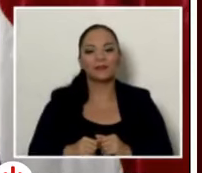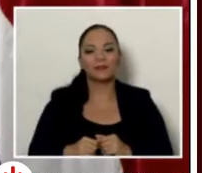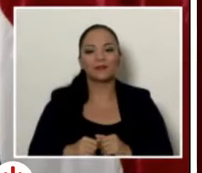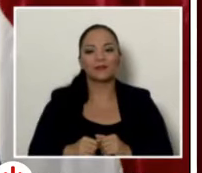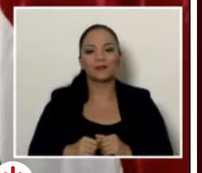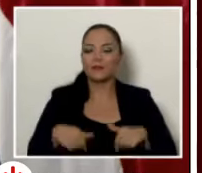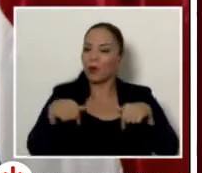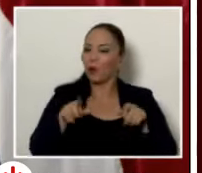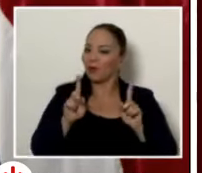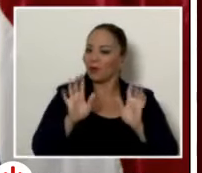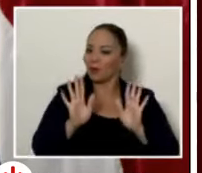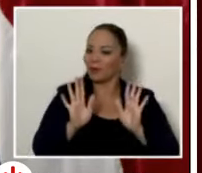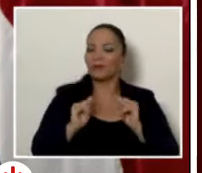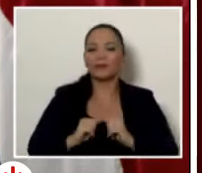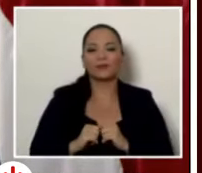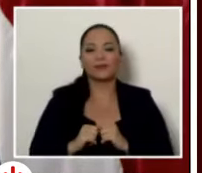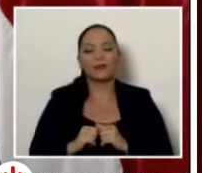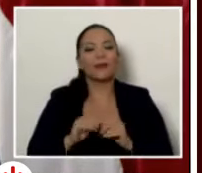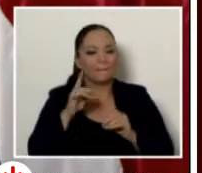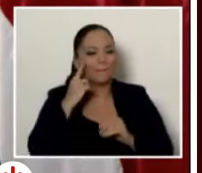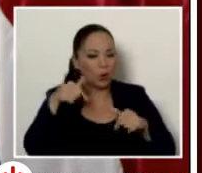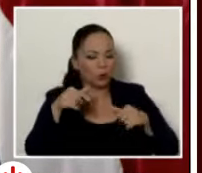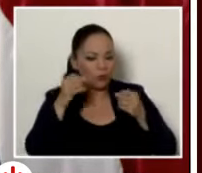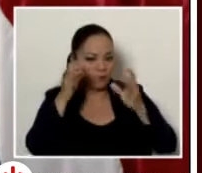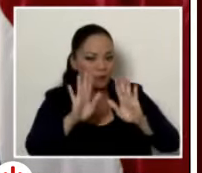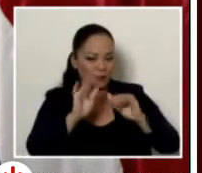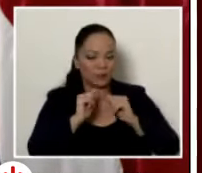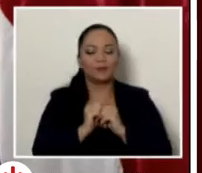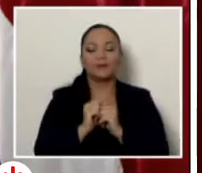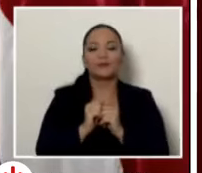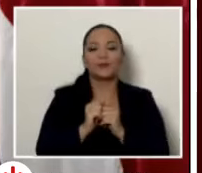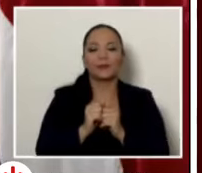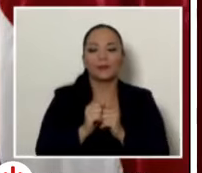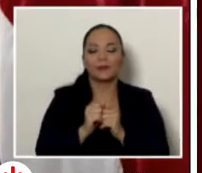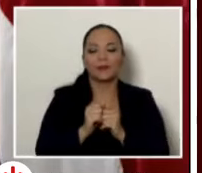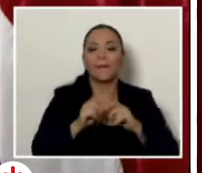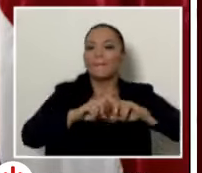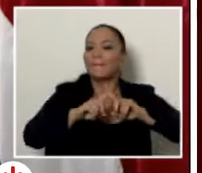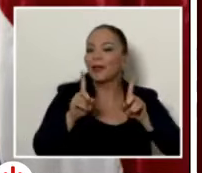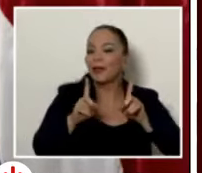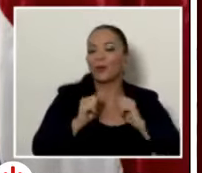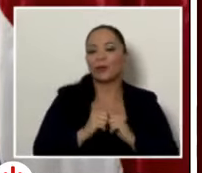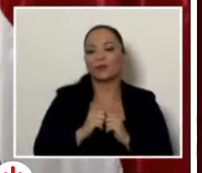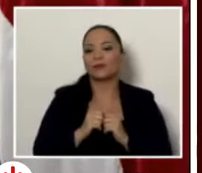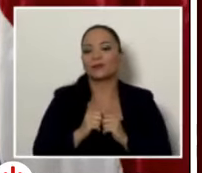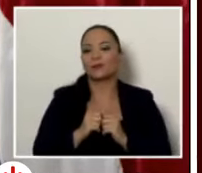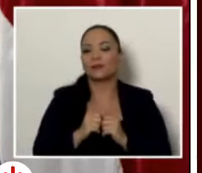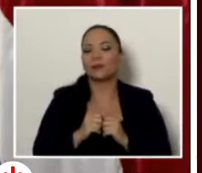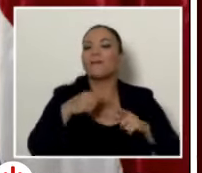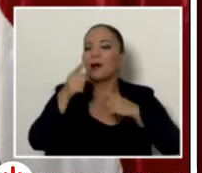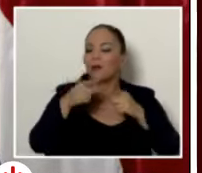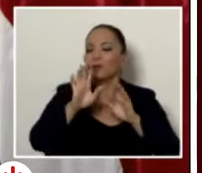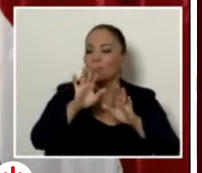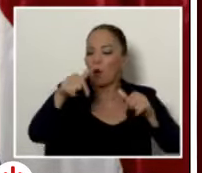vamos a hacer. Yo le voy a dar la oportunidad a don Marco que el ICE anuncie sus resultados financieros del